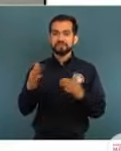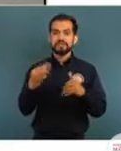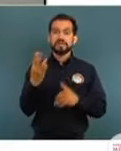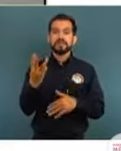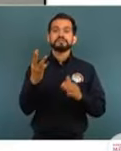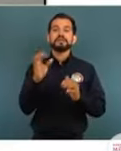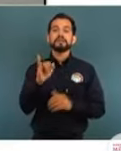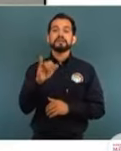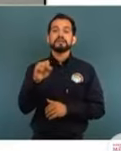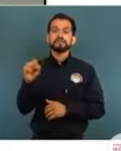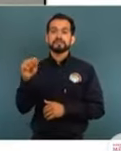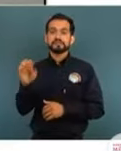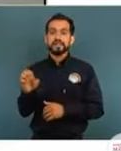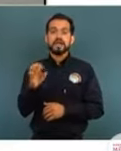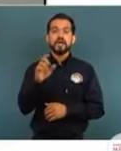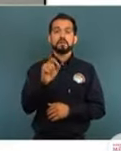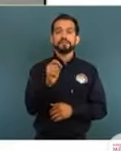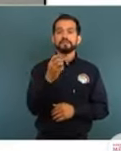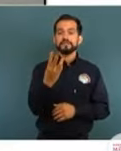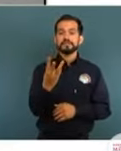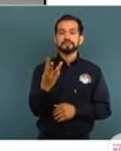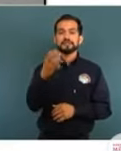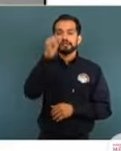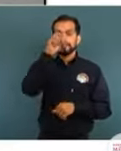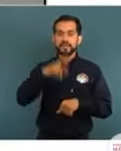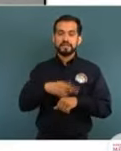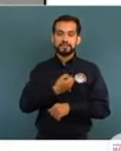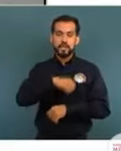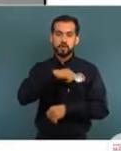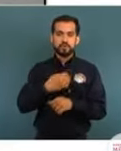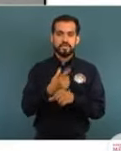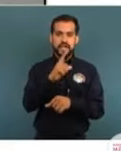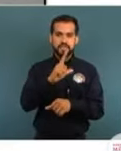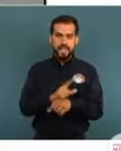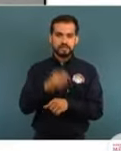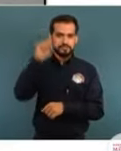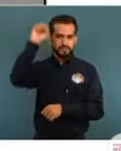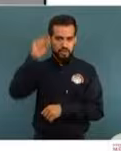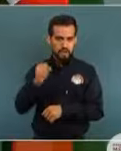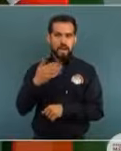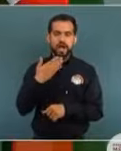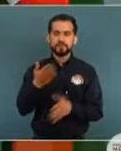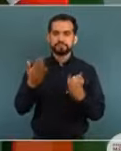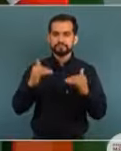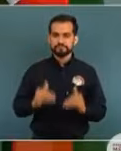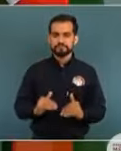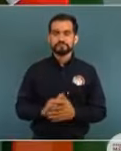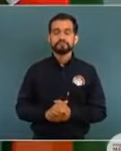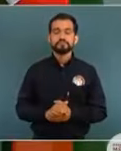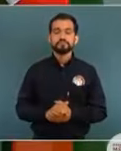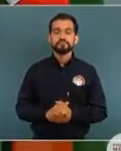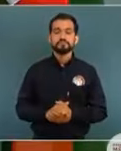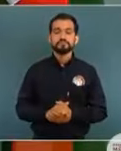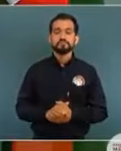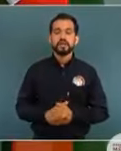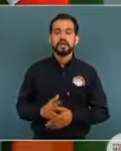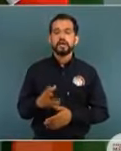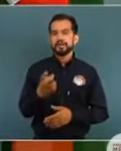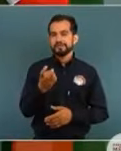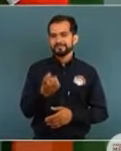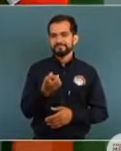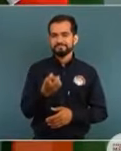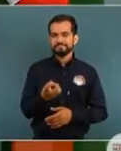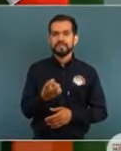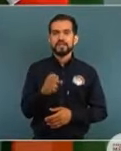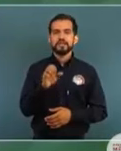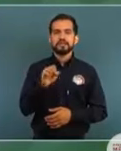3 del Issste y 23 de la Secretaría de Salud del Estado. Adicionalmente, se proporcionan por parte